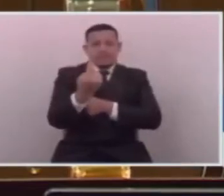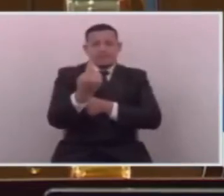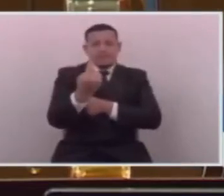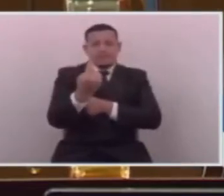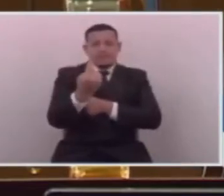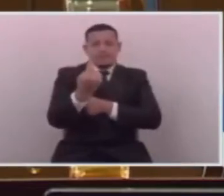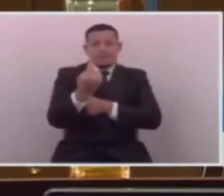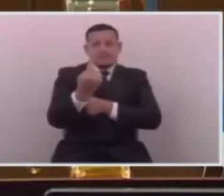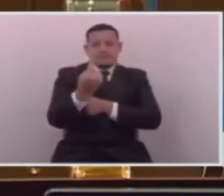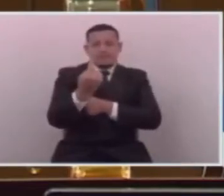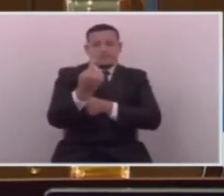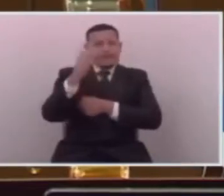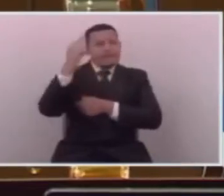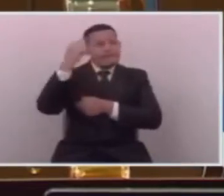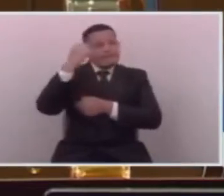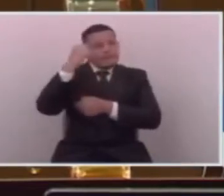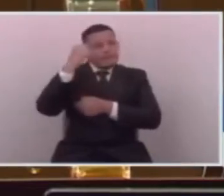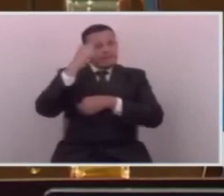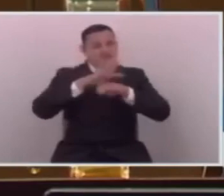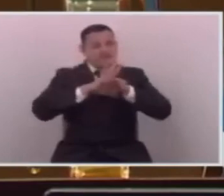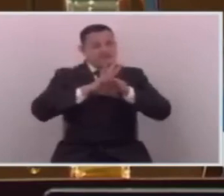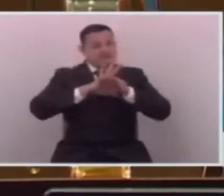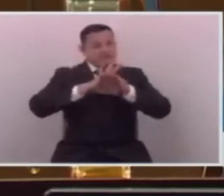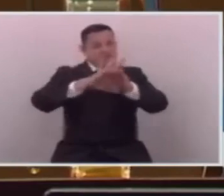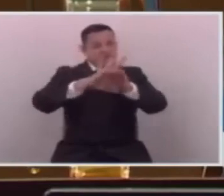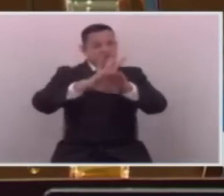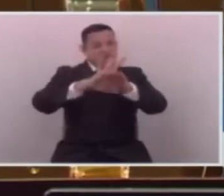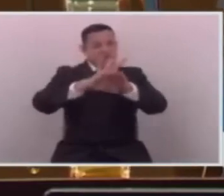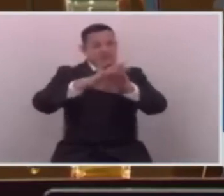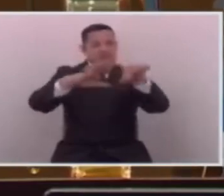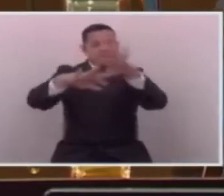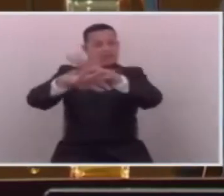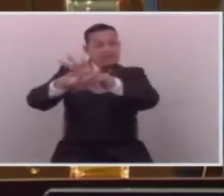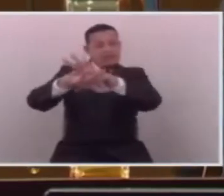ser intermediarios el lleva y el trae.